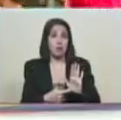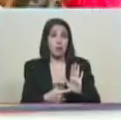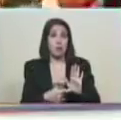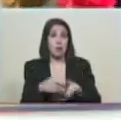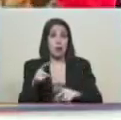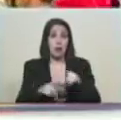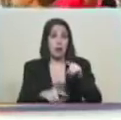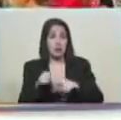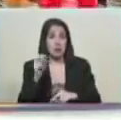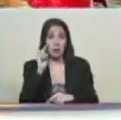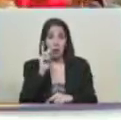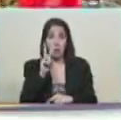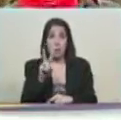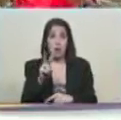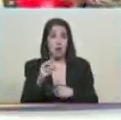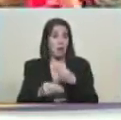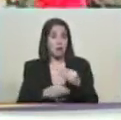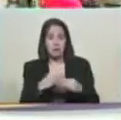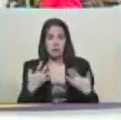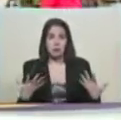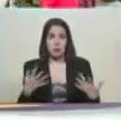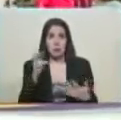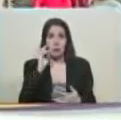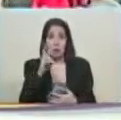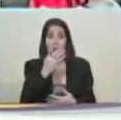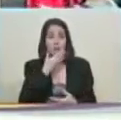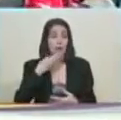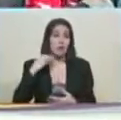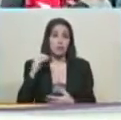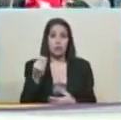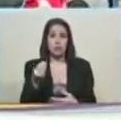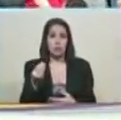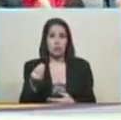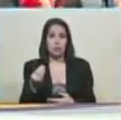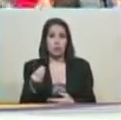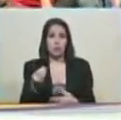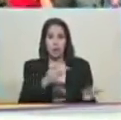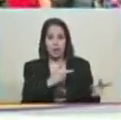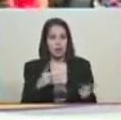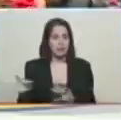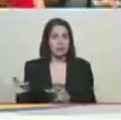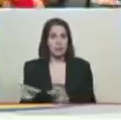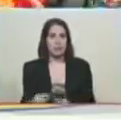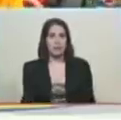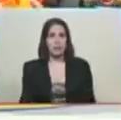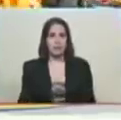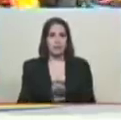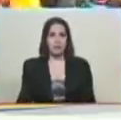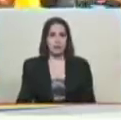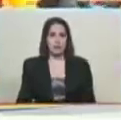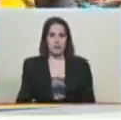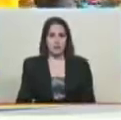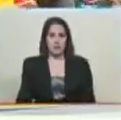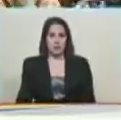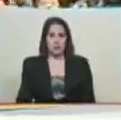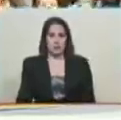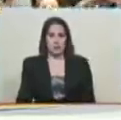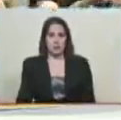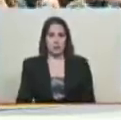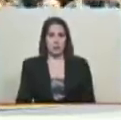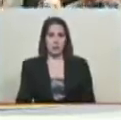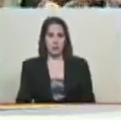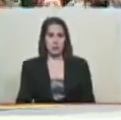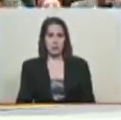Adelante, quiero verlos en acción. Adelante, acción, juventud. Adelante. Bueno, allá están los